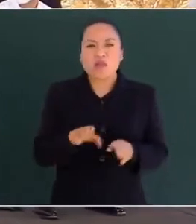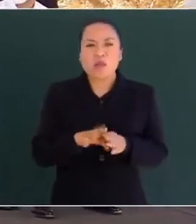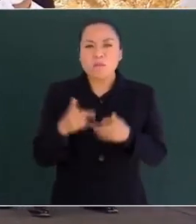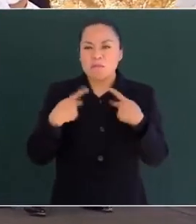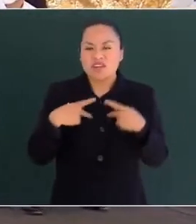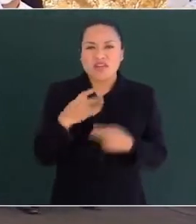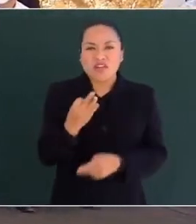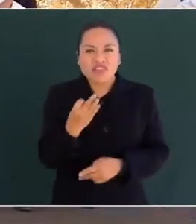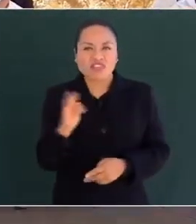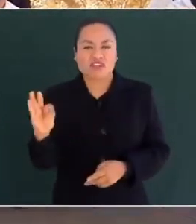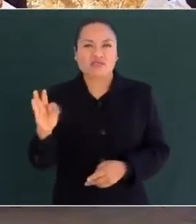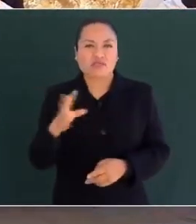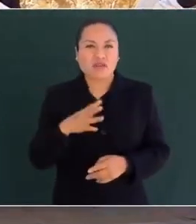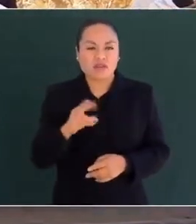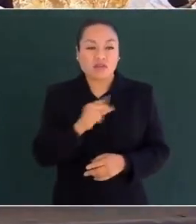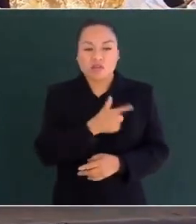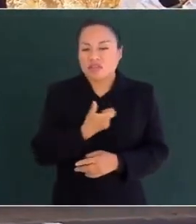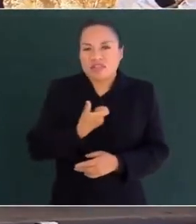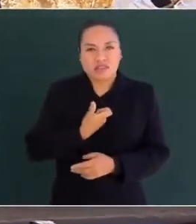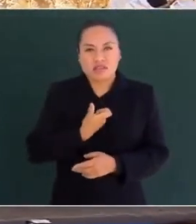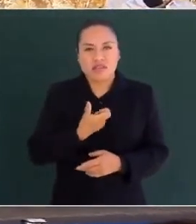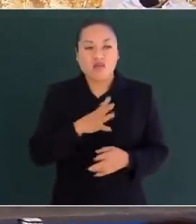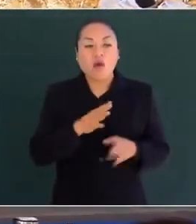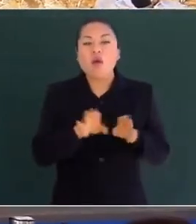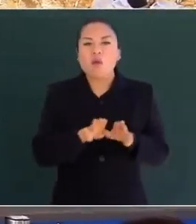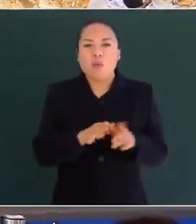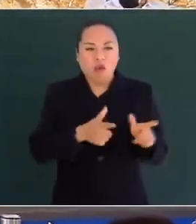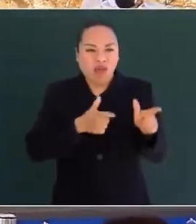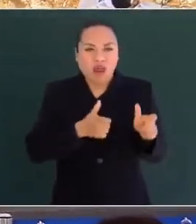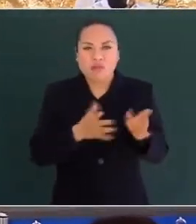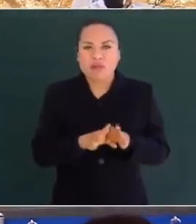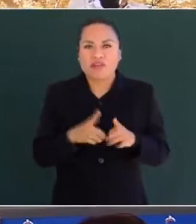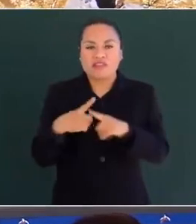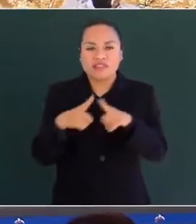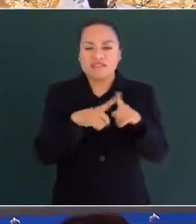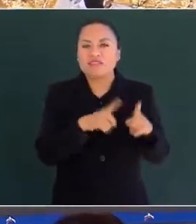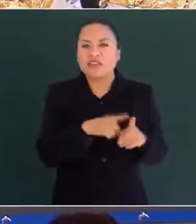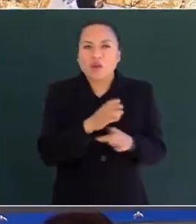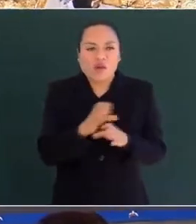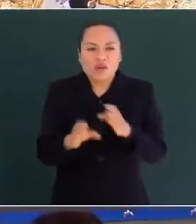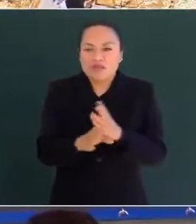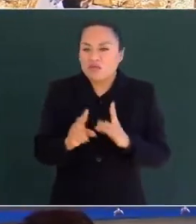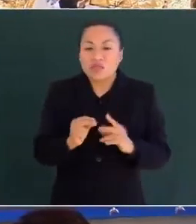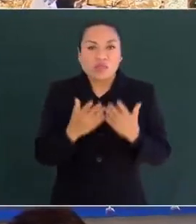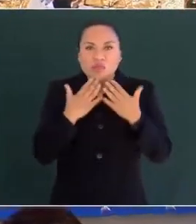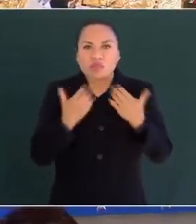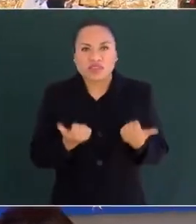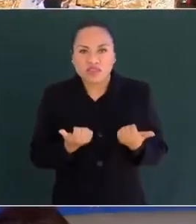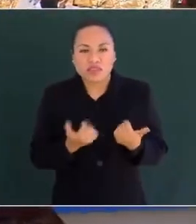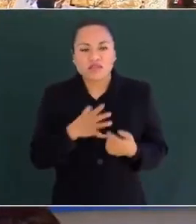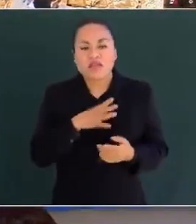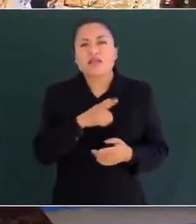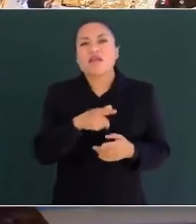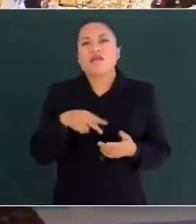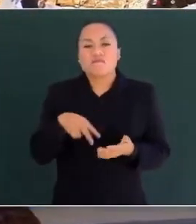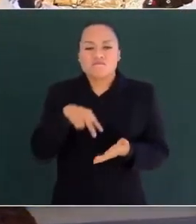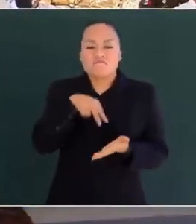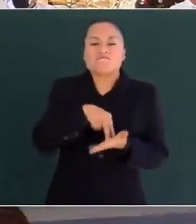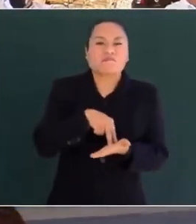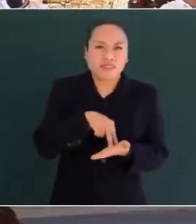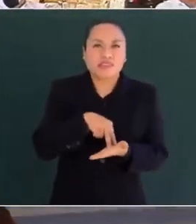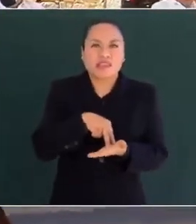alguno de los suyos, sin dinero, sin armas, sin elementos de ningún género, se presenta en aquel periodo de